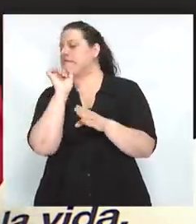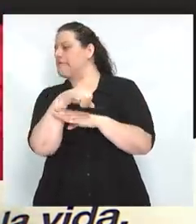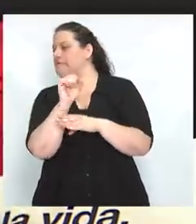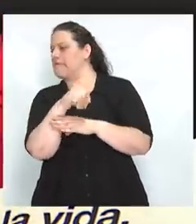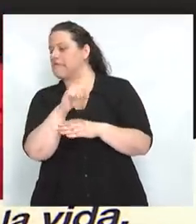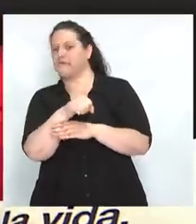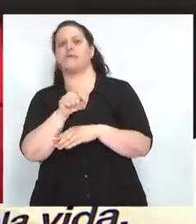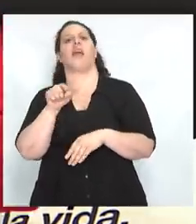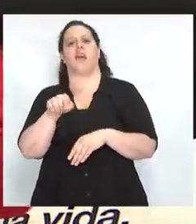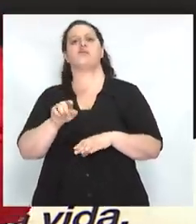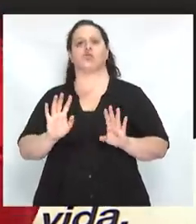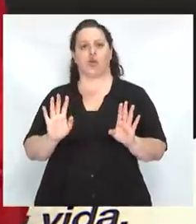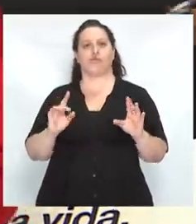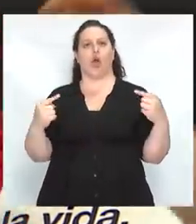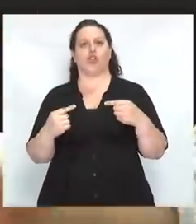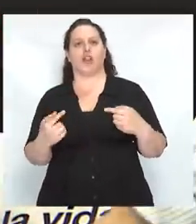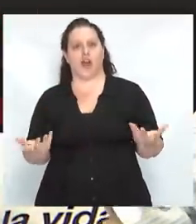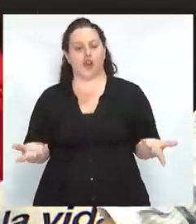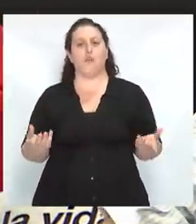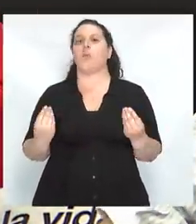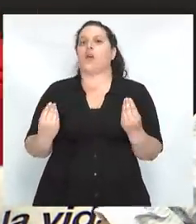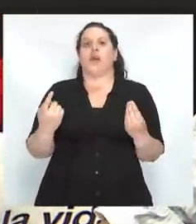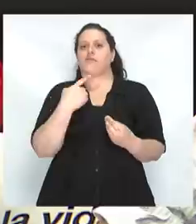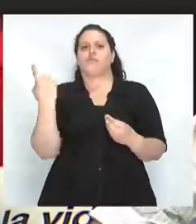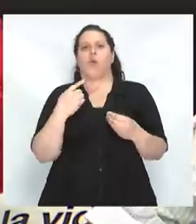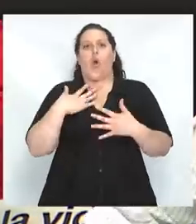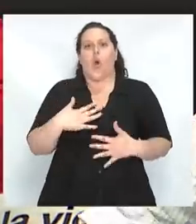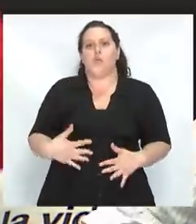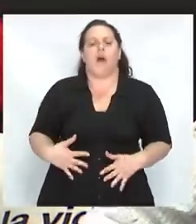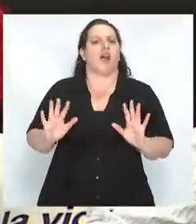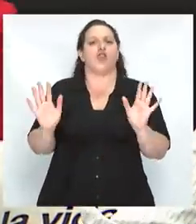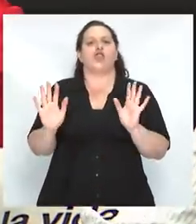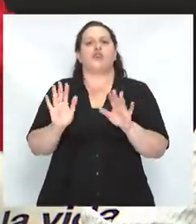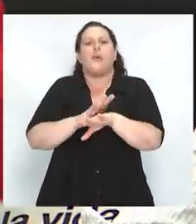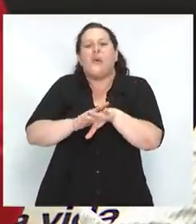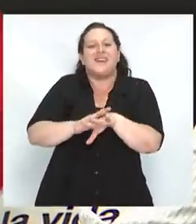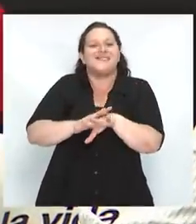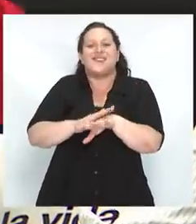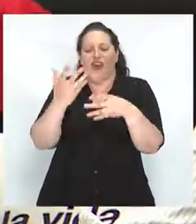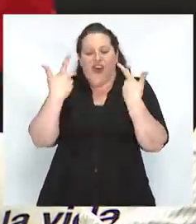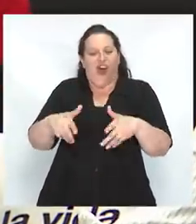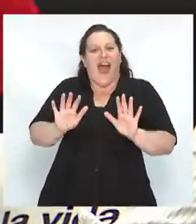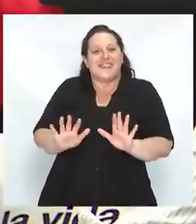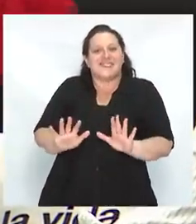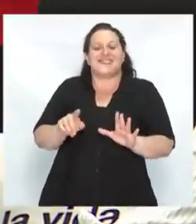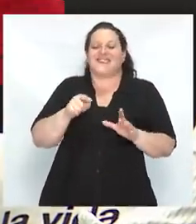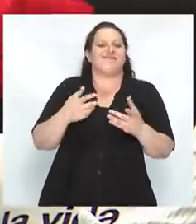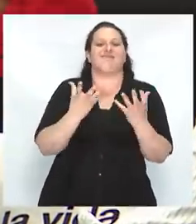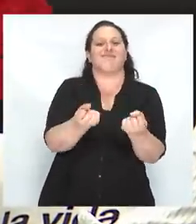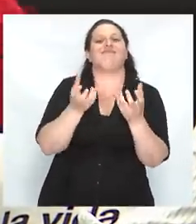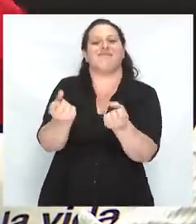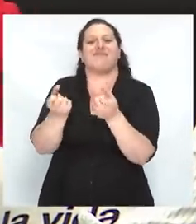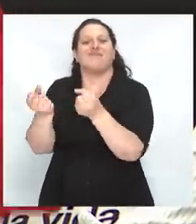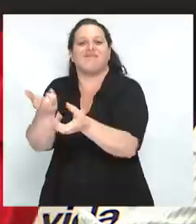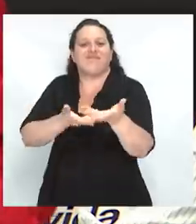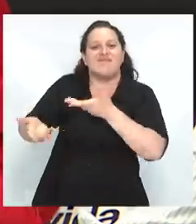humanos tenemos ese principio de cooperación que solamente nos lo mutilan cuando en nombre de la obtención del beneficio